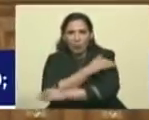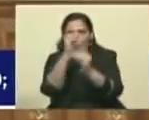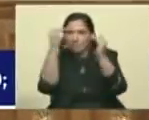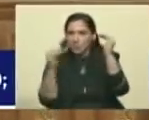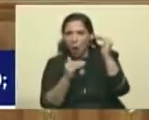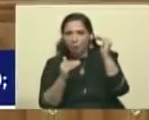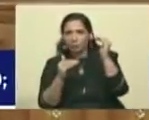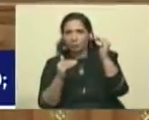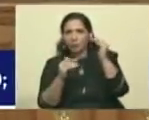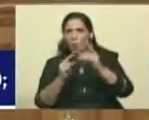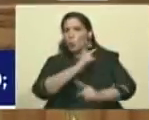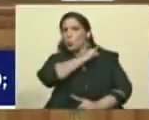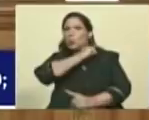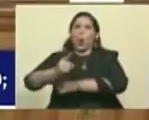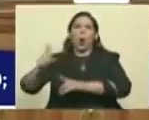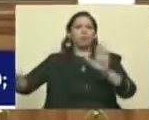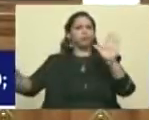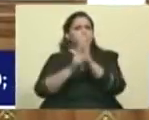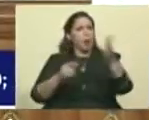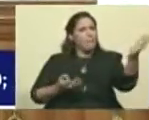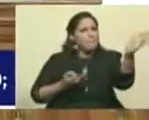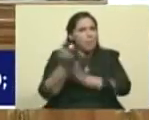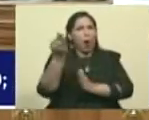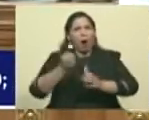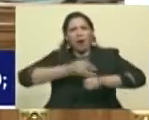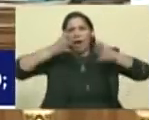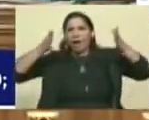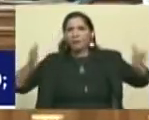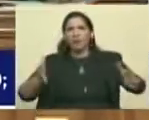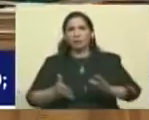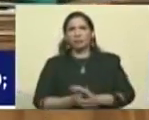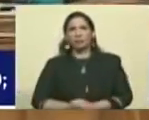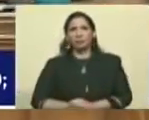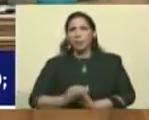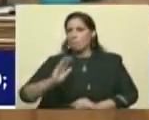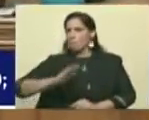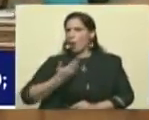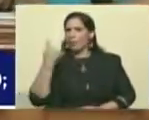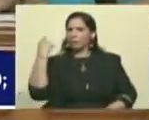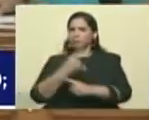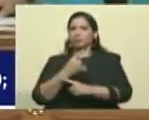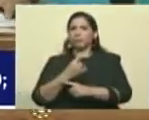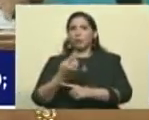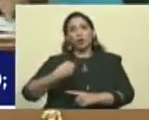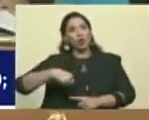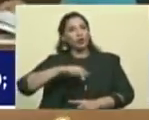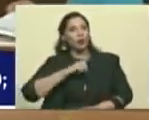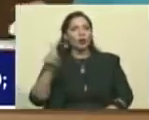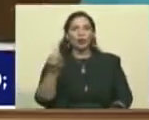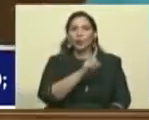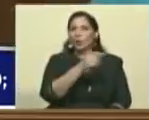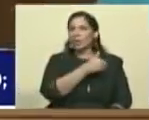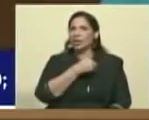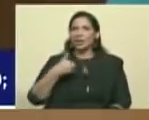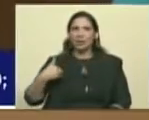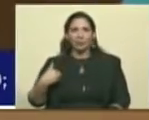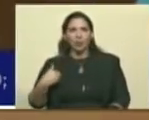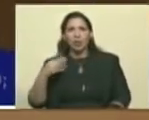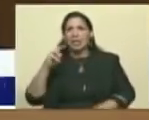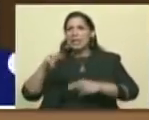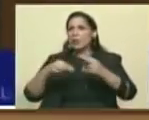Recibirían la lección más grande que puedan haber recibido. Nosotros no queremos ningún problema.